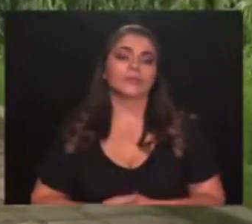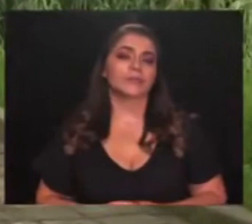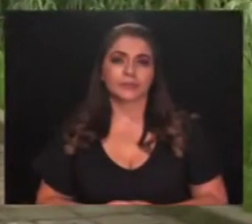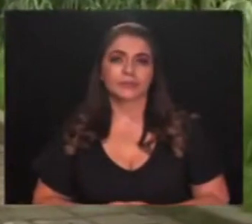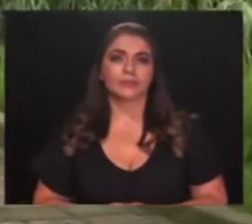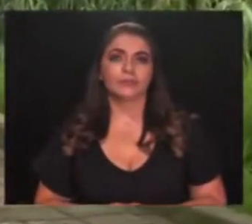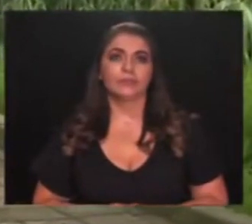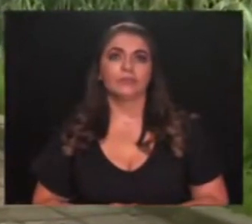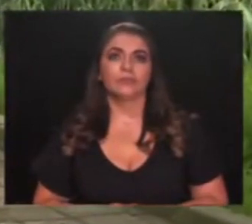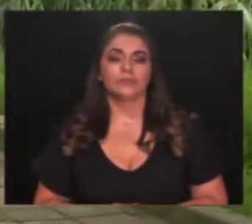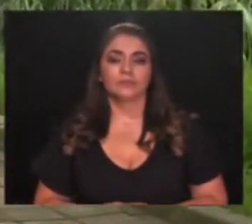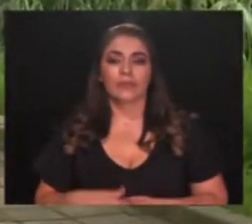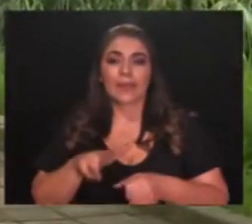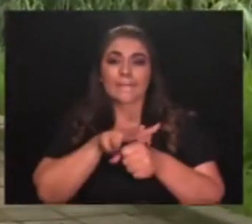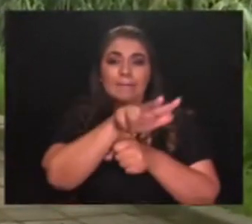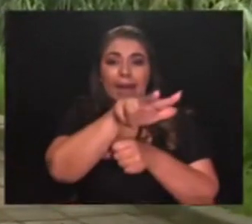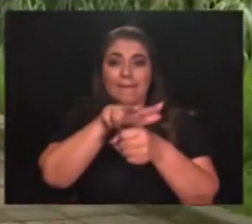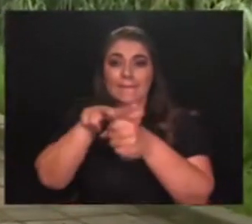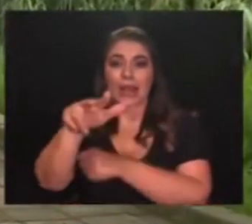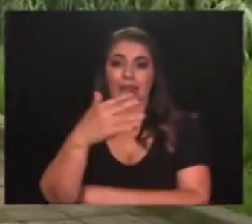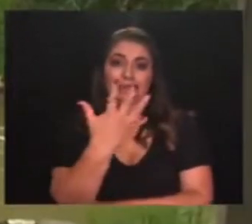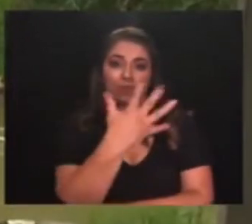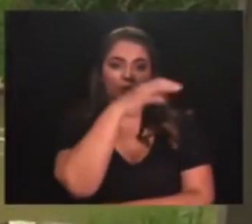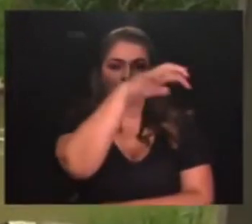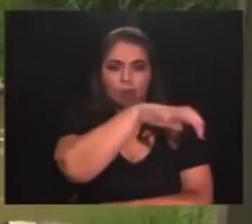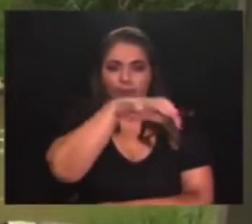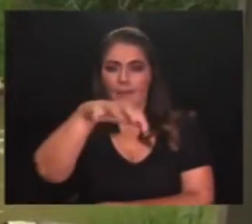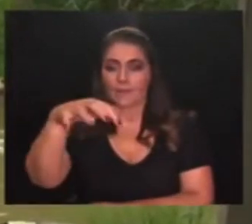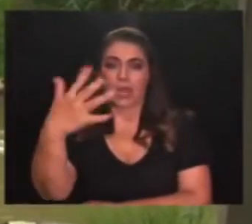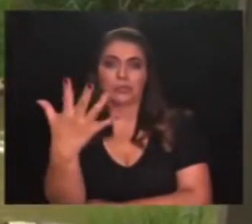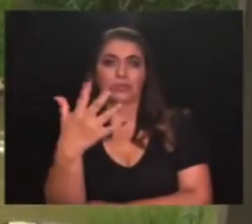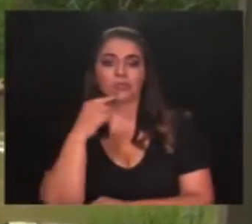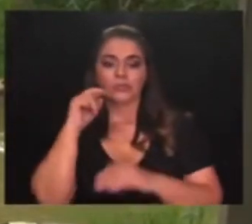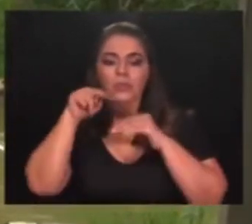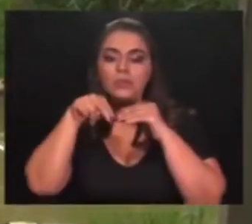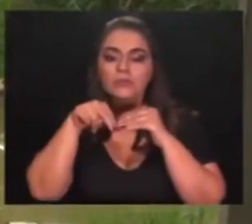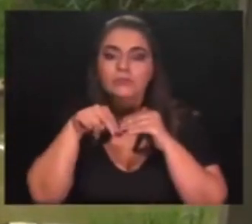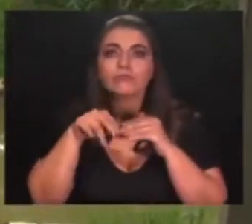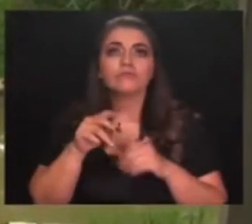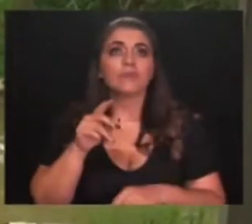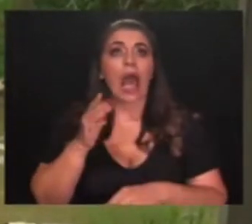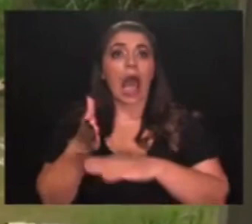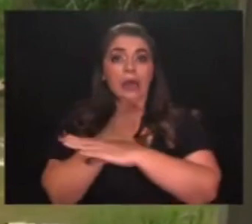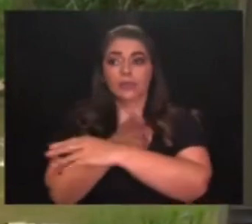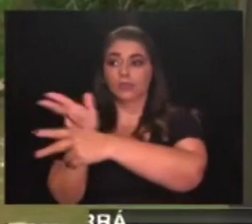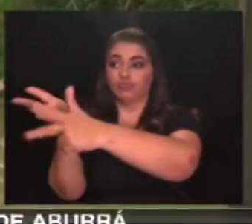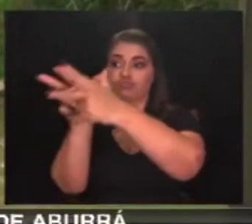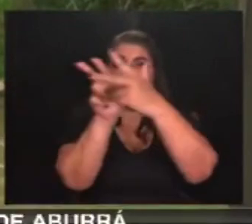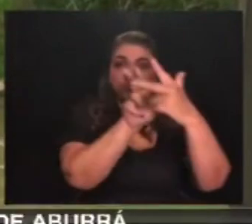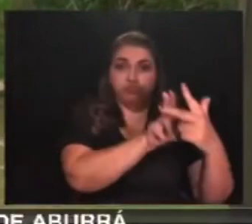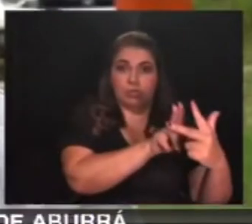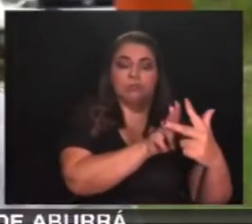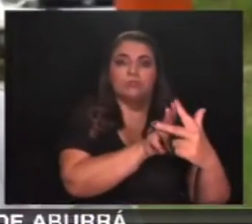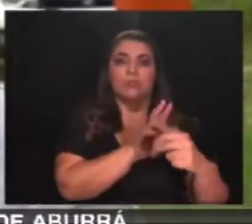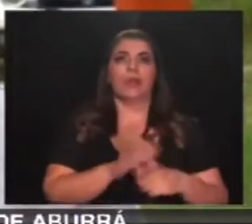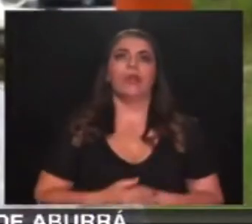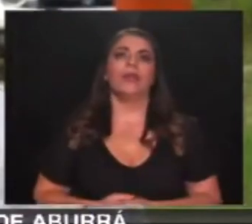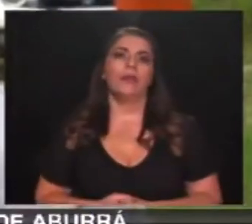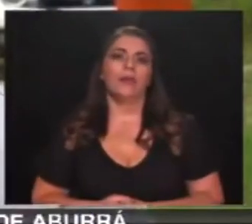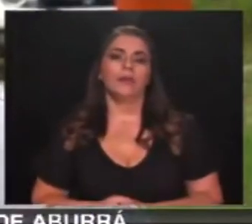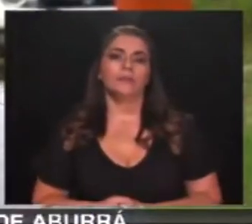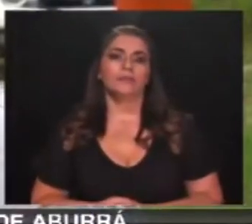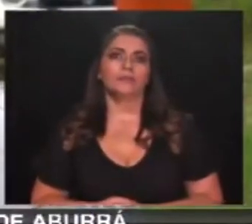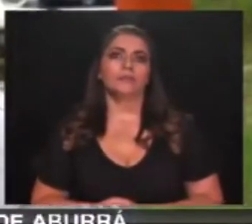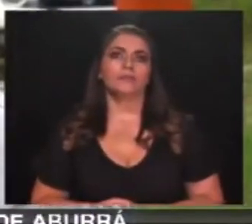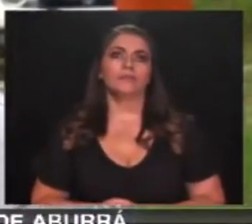Son 5 las veredas que desde hace 2 años ven un precipicio al río donde antes estaba un puente histórico. Estaba proponiendo a la